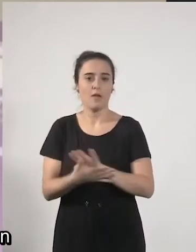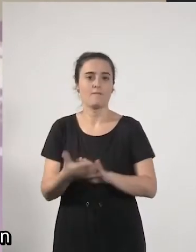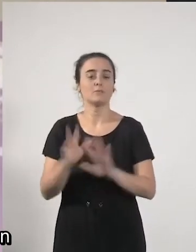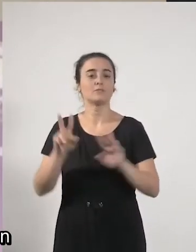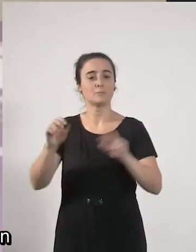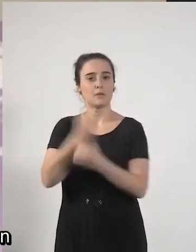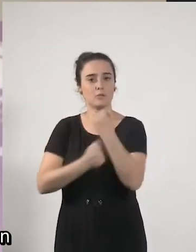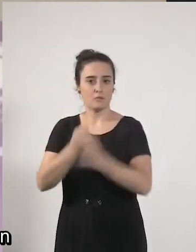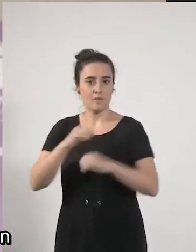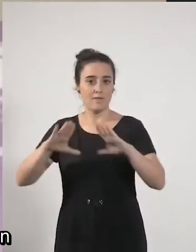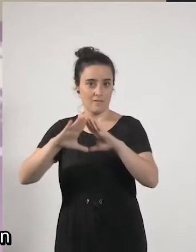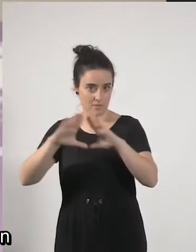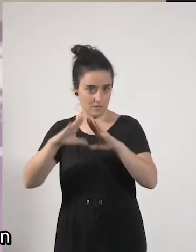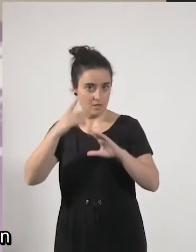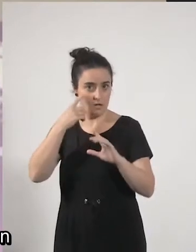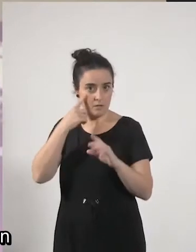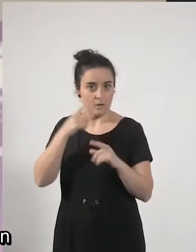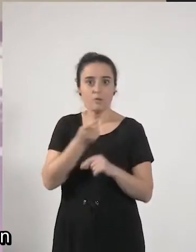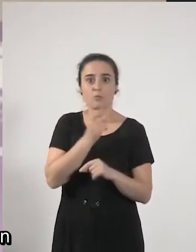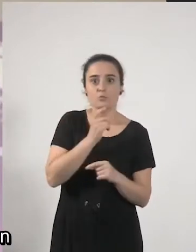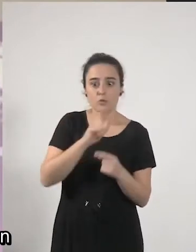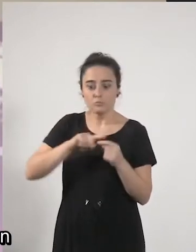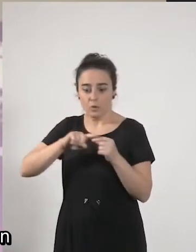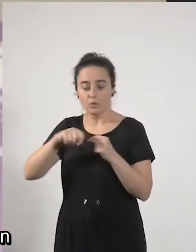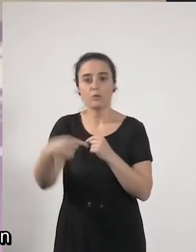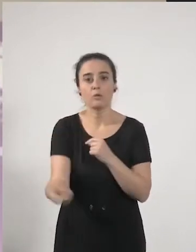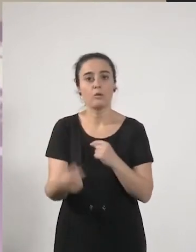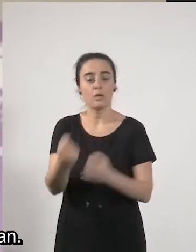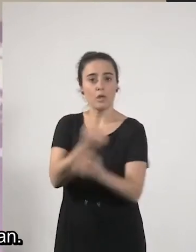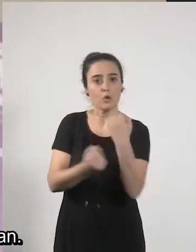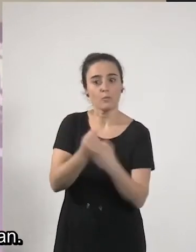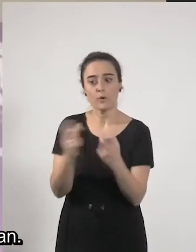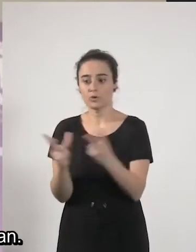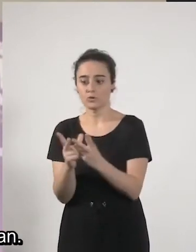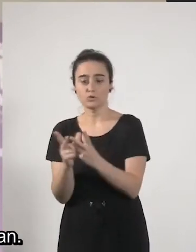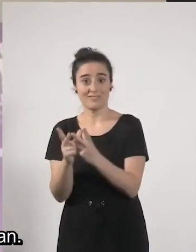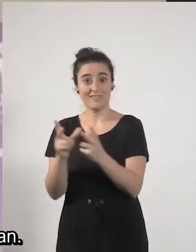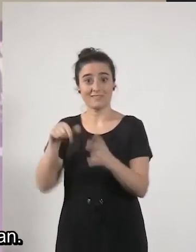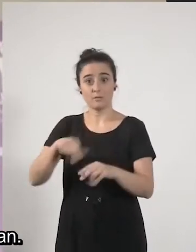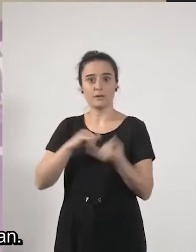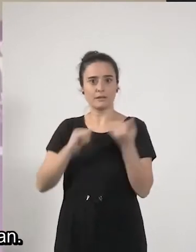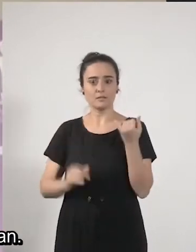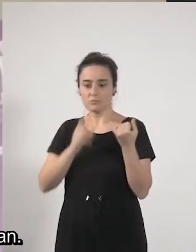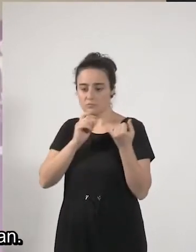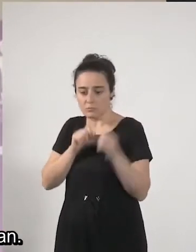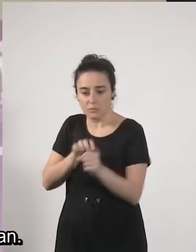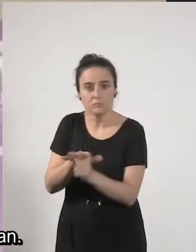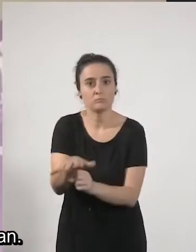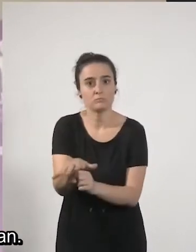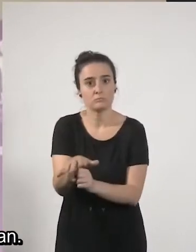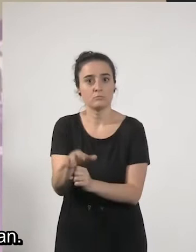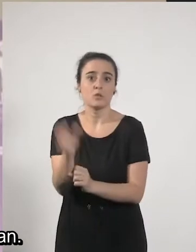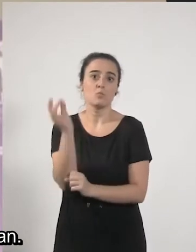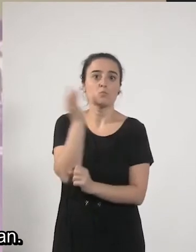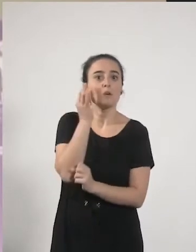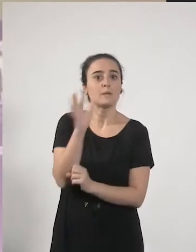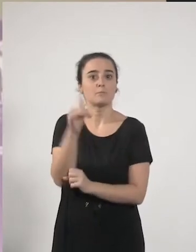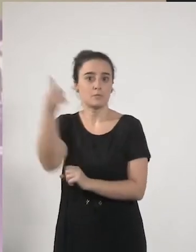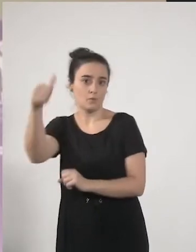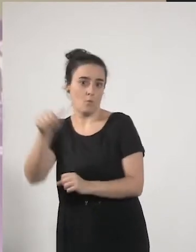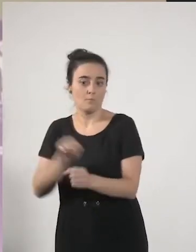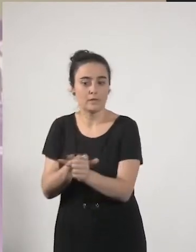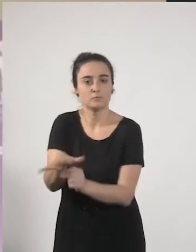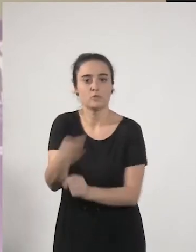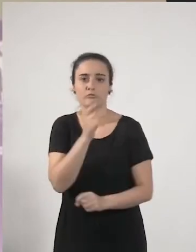Seragin eta ondorio ekonómiko eta sozializango dituen krisionek emakumen eta gisonen garen.